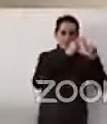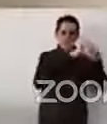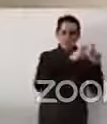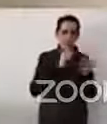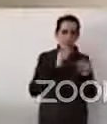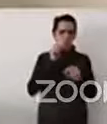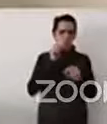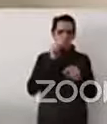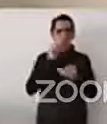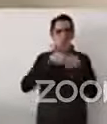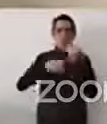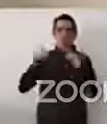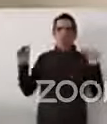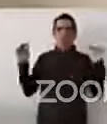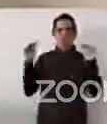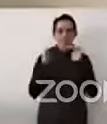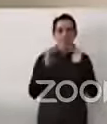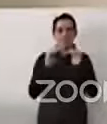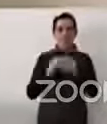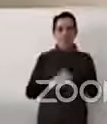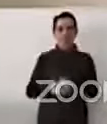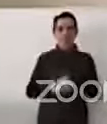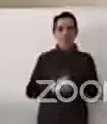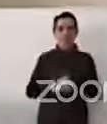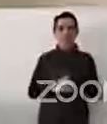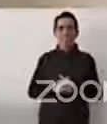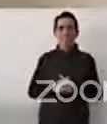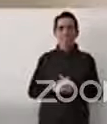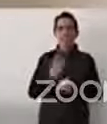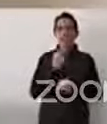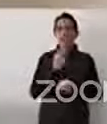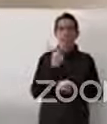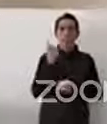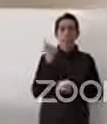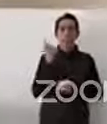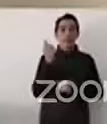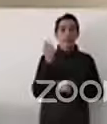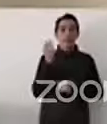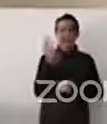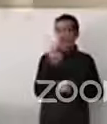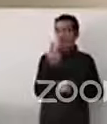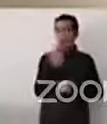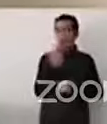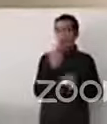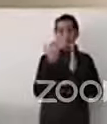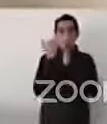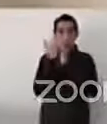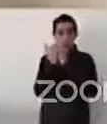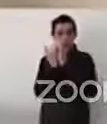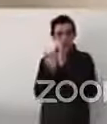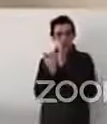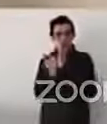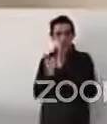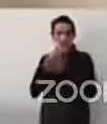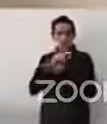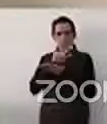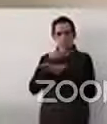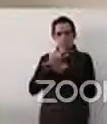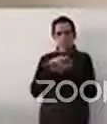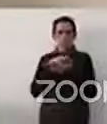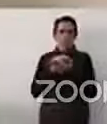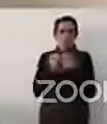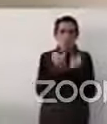económica y por eso se tienen que tomar medidas además con el tema del daño que se ocasionó con la pandemia